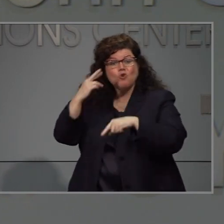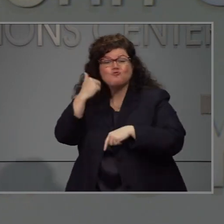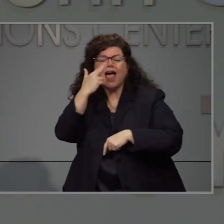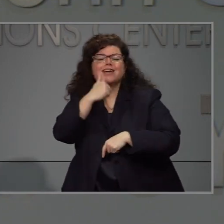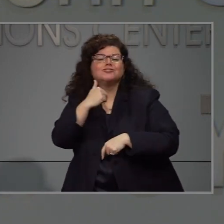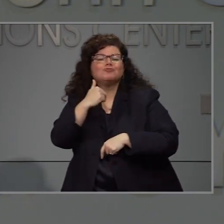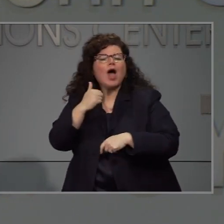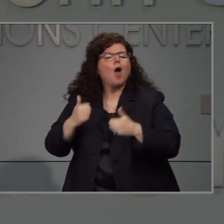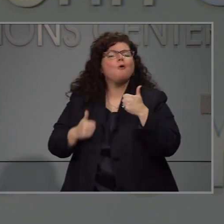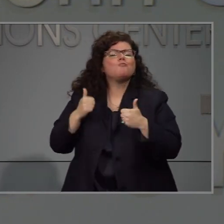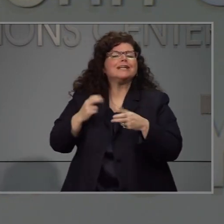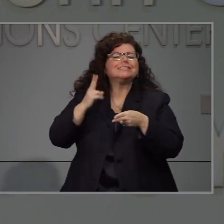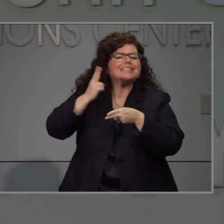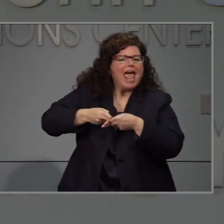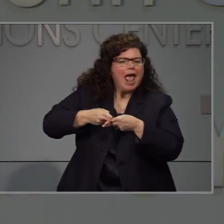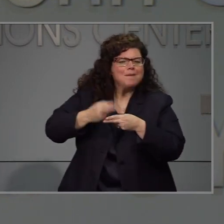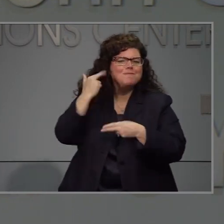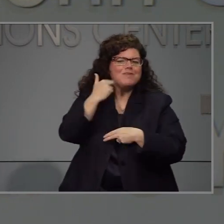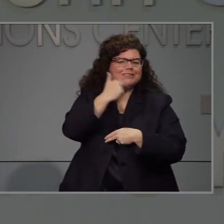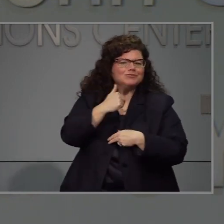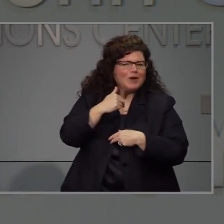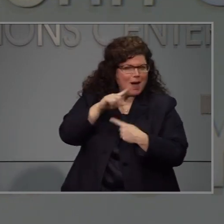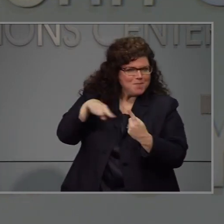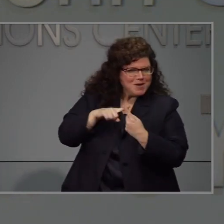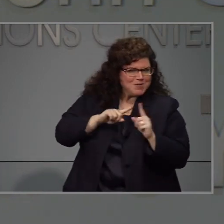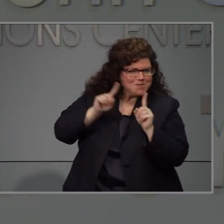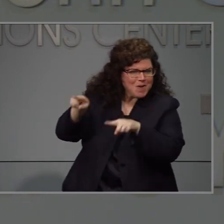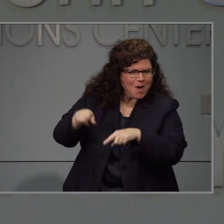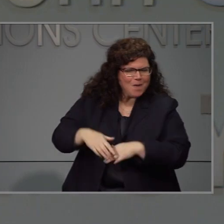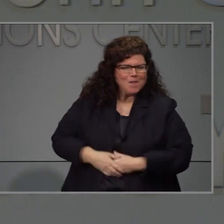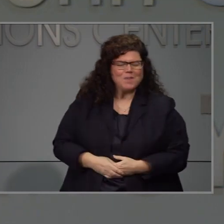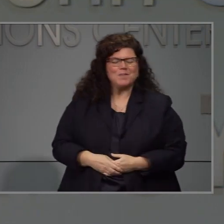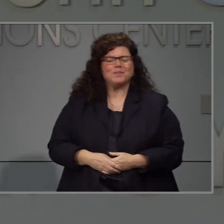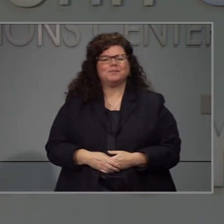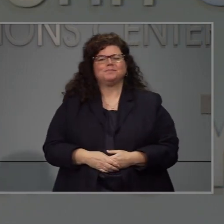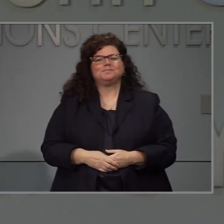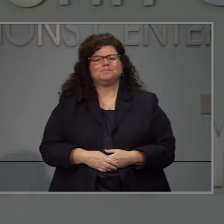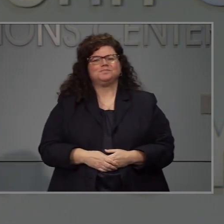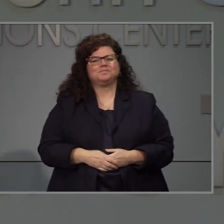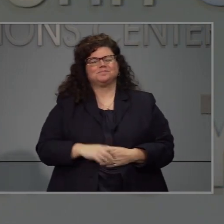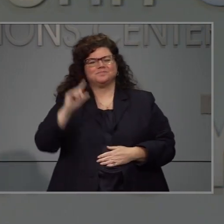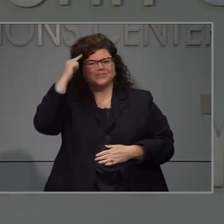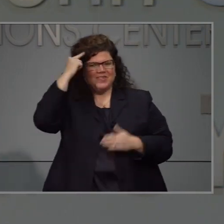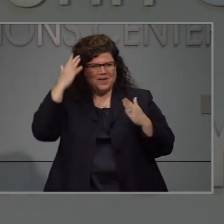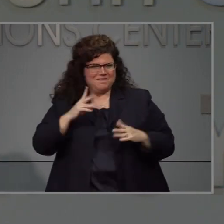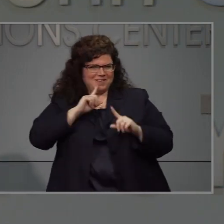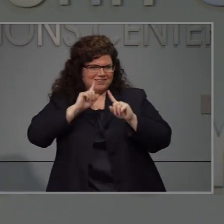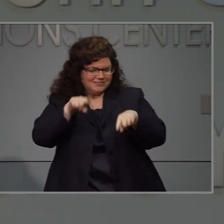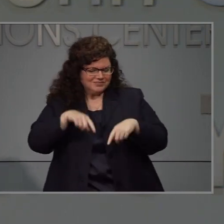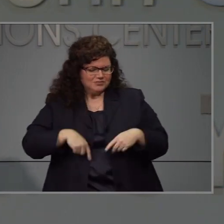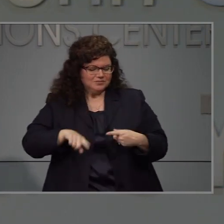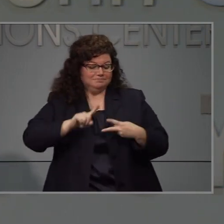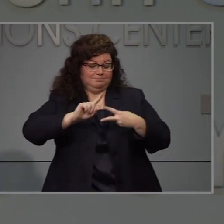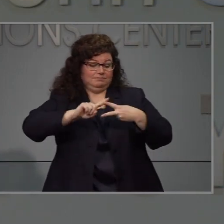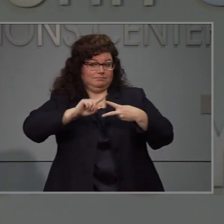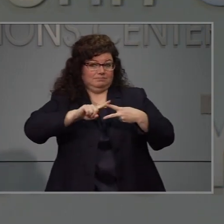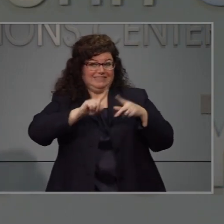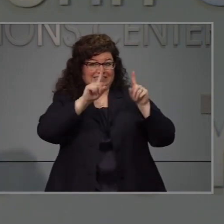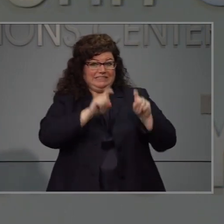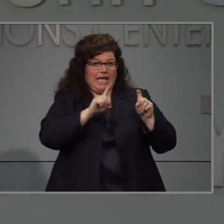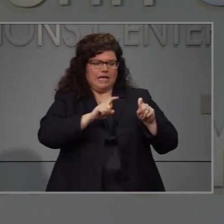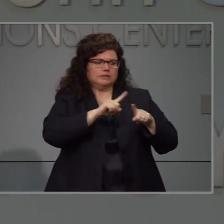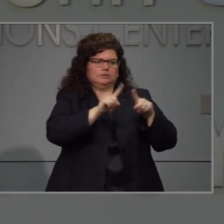a qué tipo de restaurante respuesta. Nosotros esperamos tener más restaurantes todos los días y más